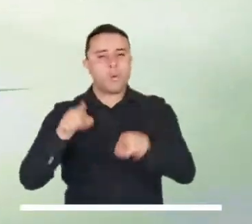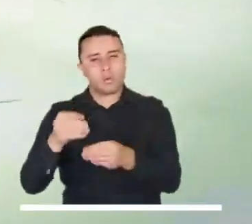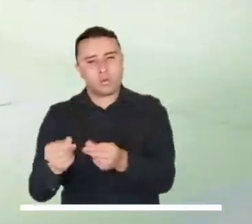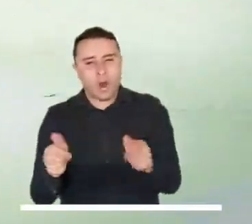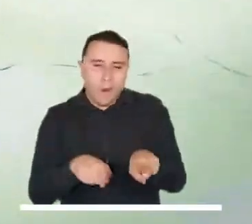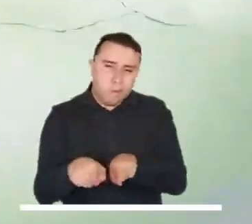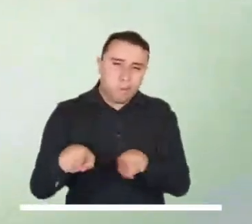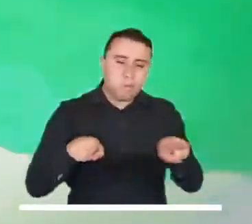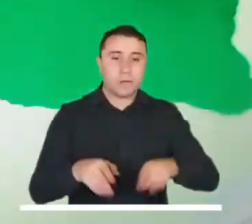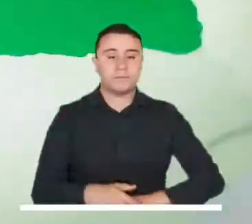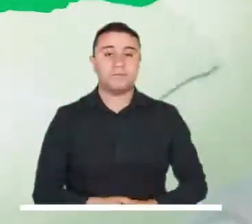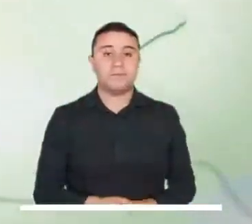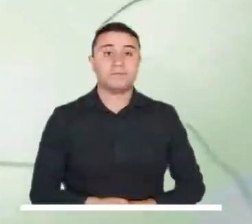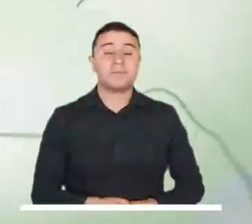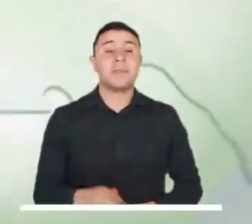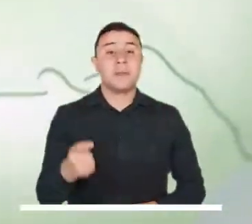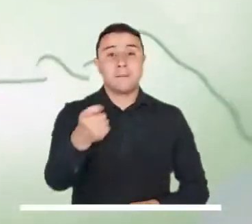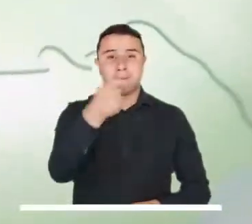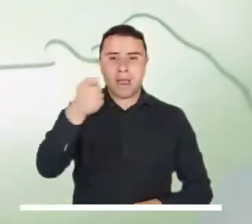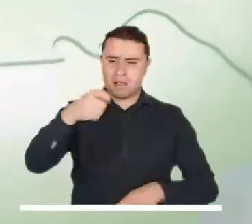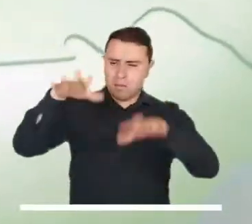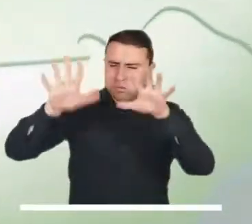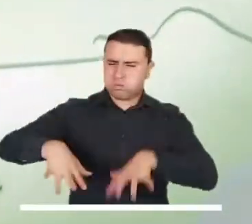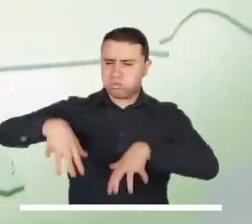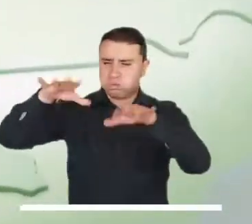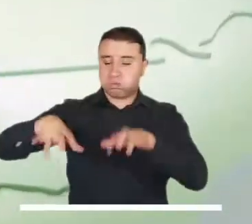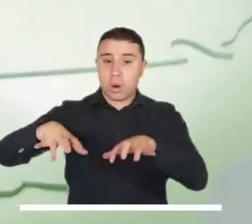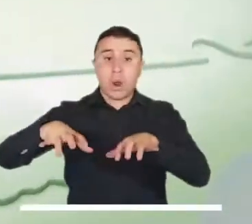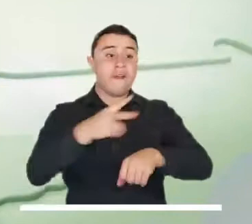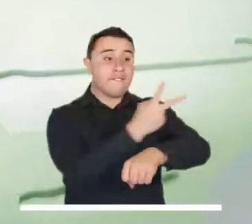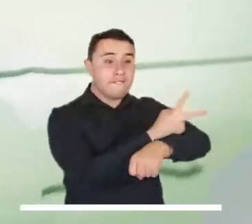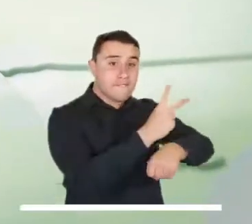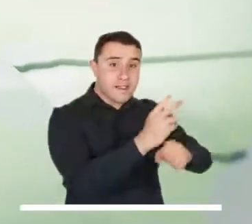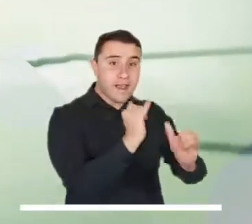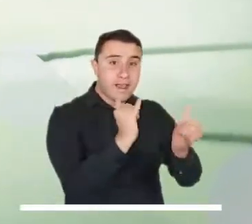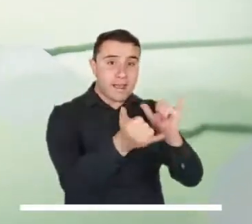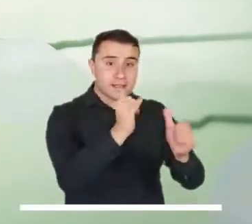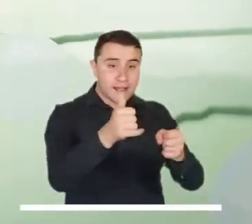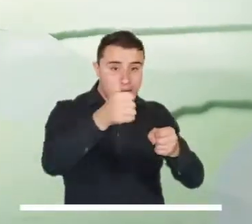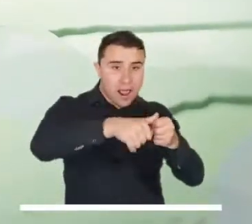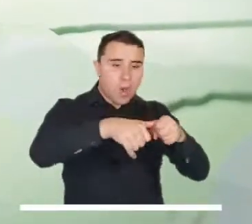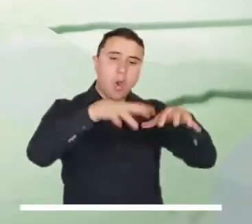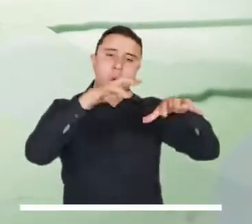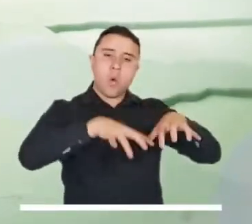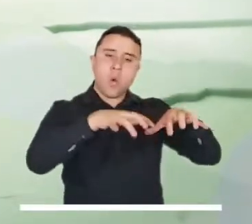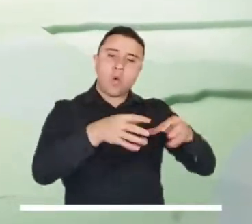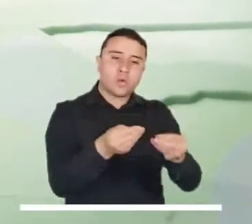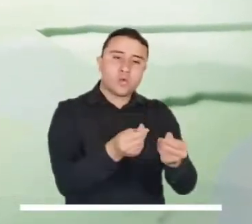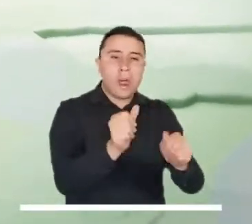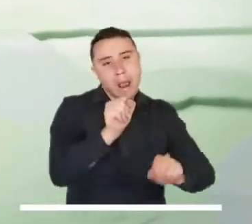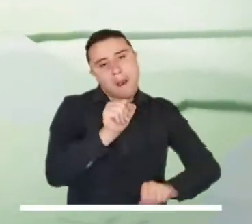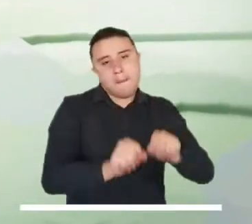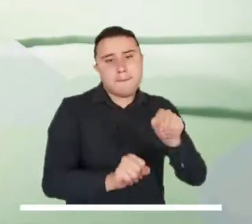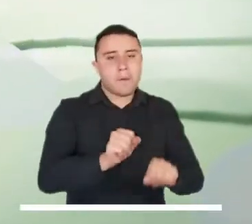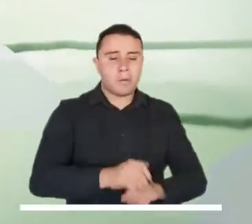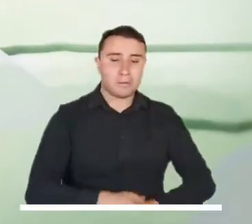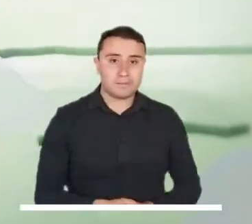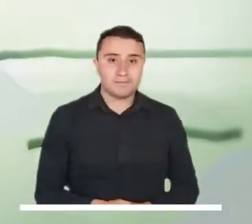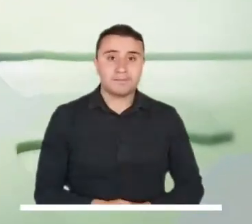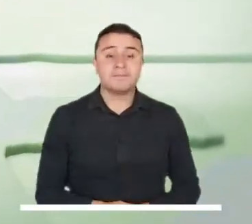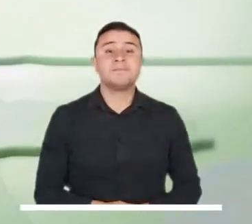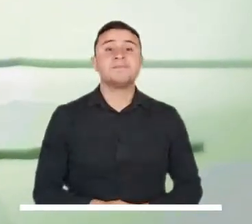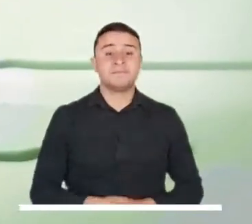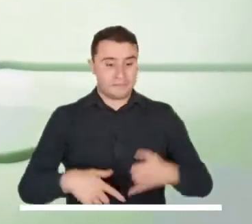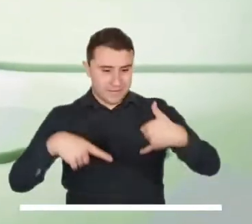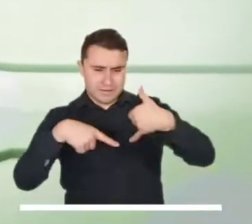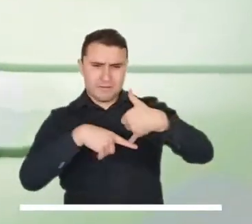diversa intensidad durante la tarde. Mientras que lluvias sectorizadas se advierten en meta, lluviznas podrían presentarse en Bichada, Casanare y